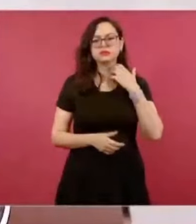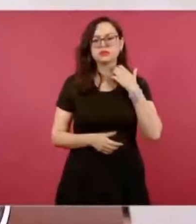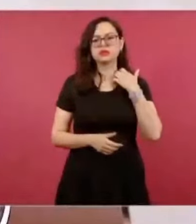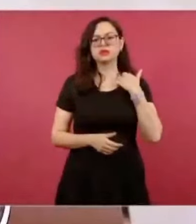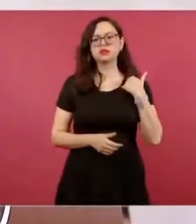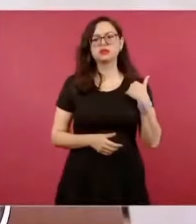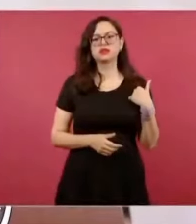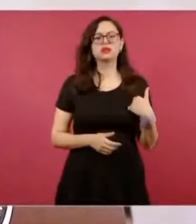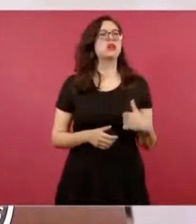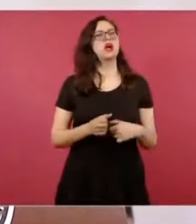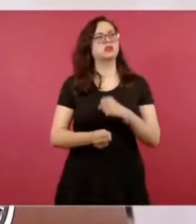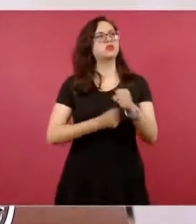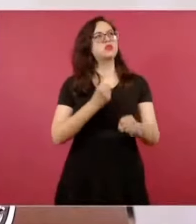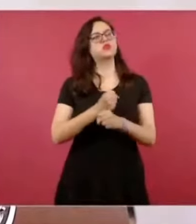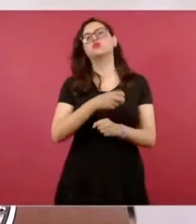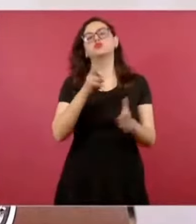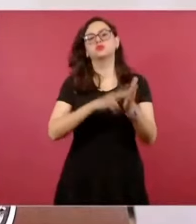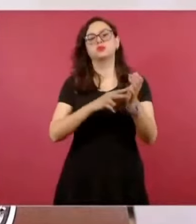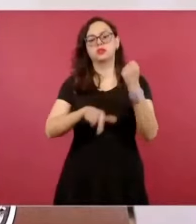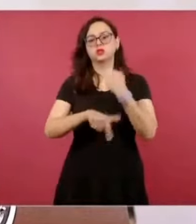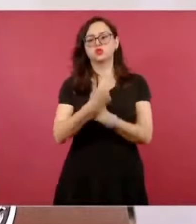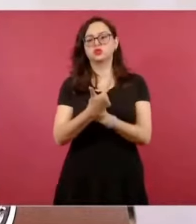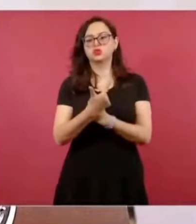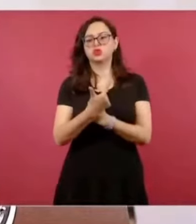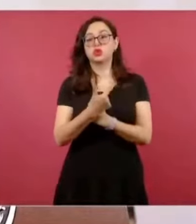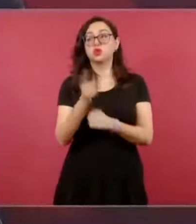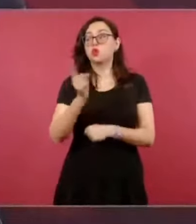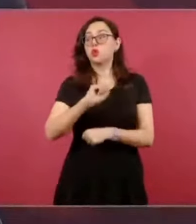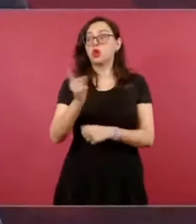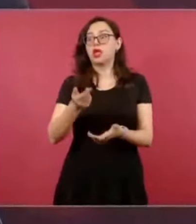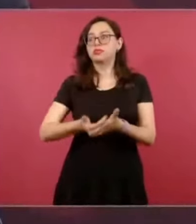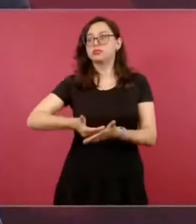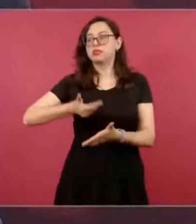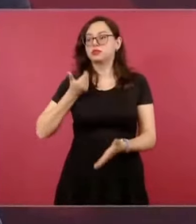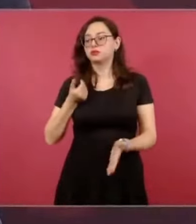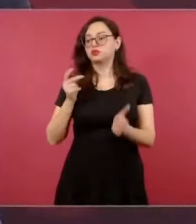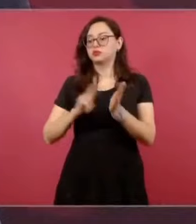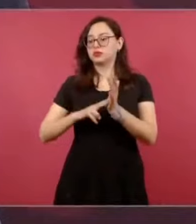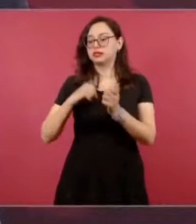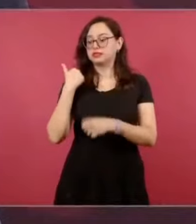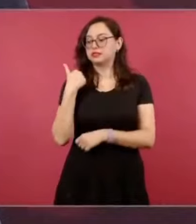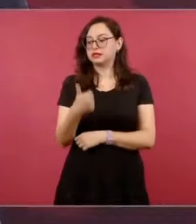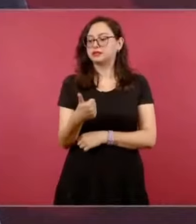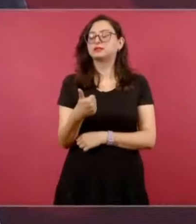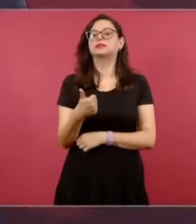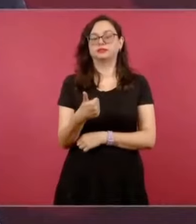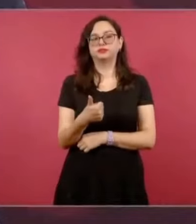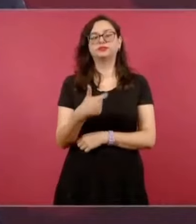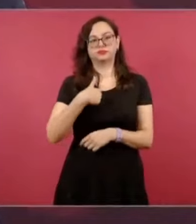no, en el 6, en el 6,